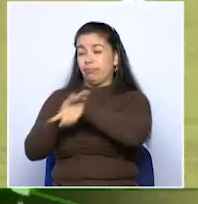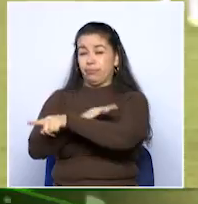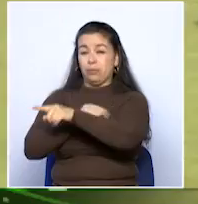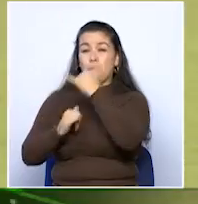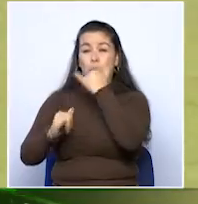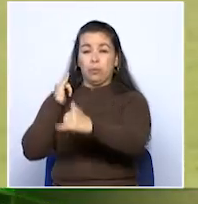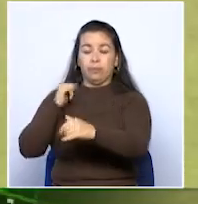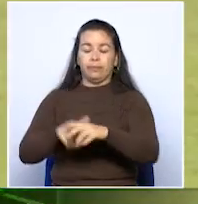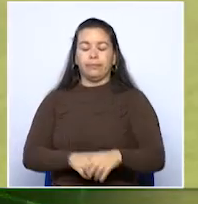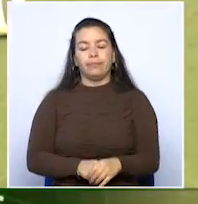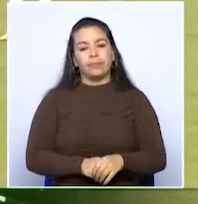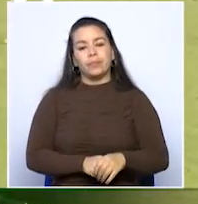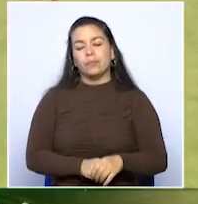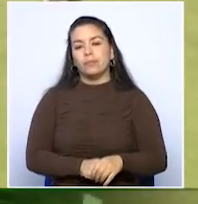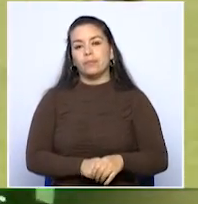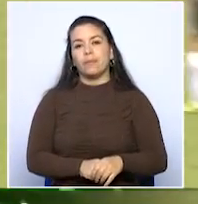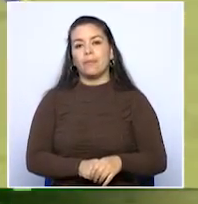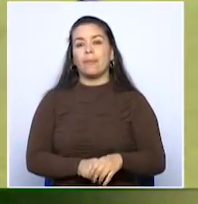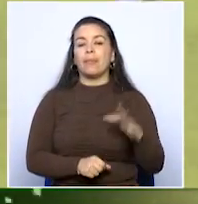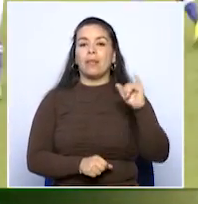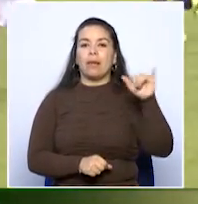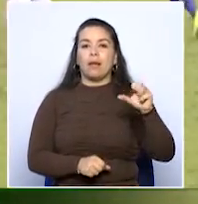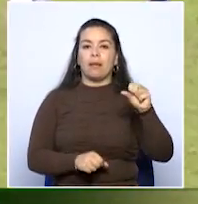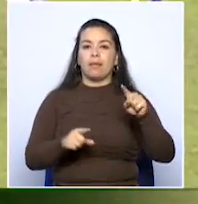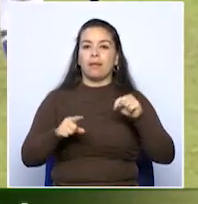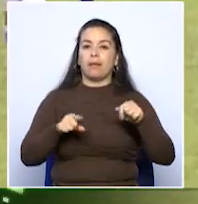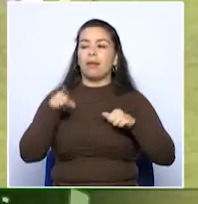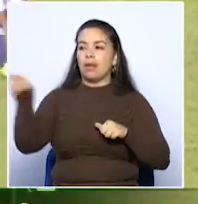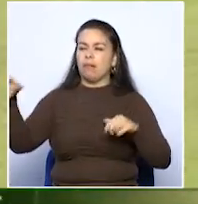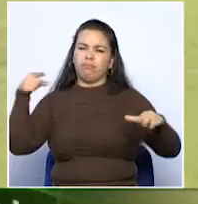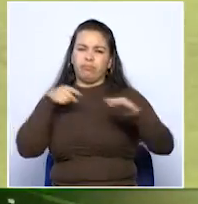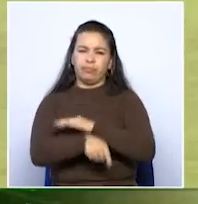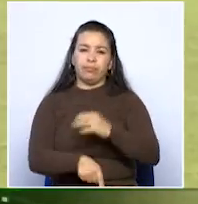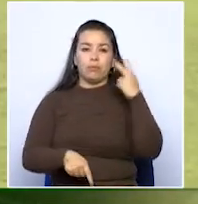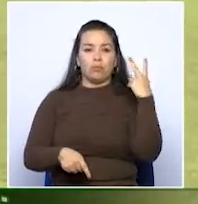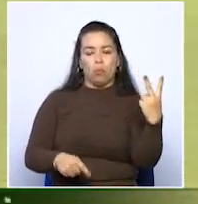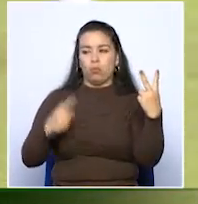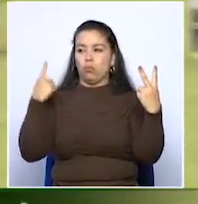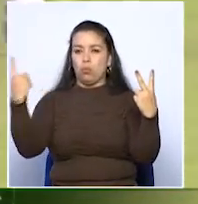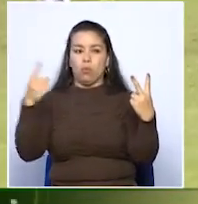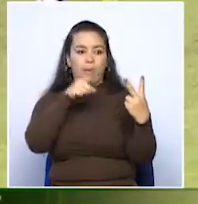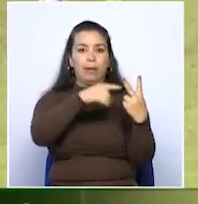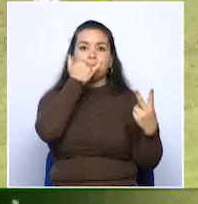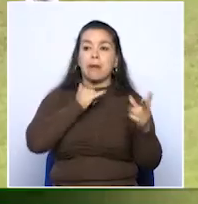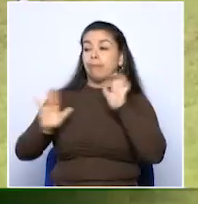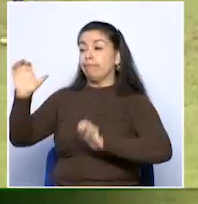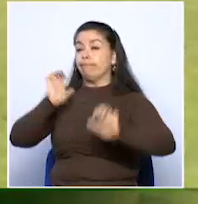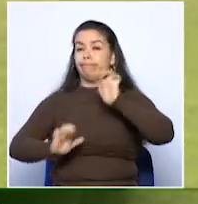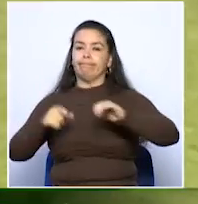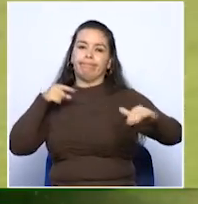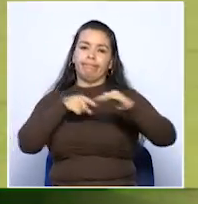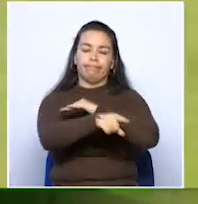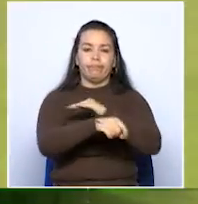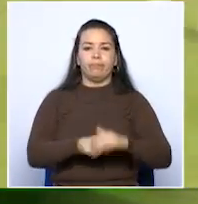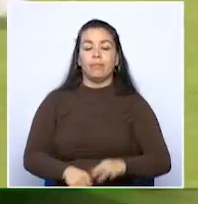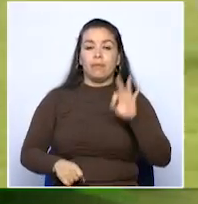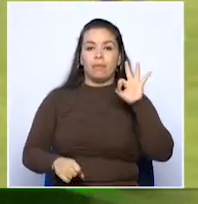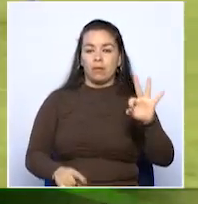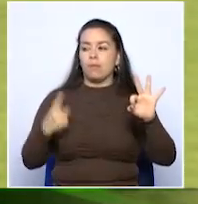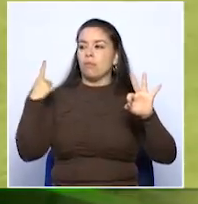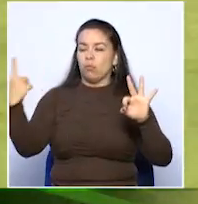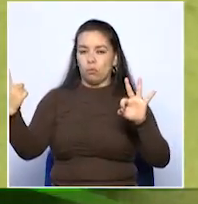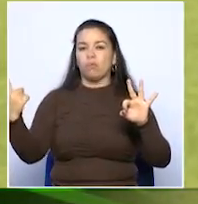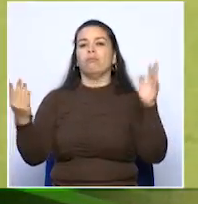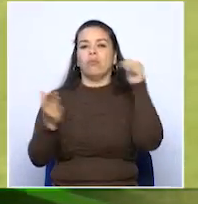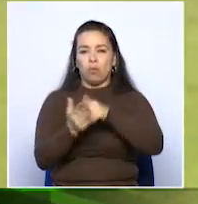fondo de la red. Edren Tejada consigue descontar para AC Milán tras aprovechar un error de la defensa de Indubolsas. El 3-1 nuevamente